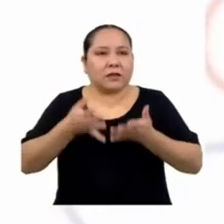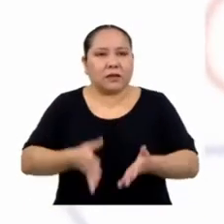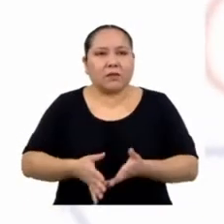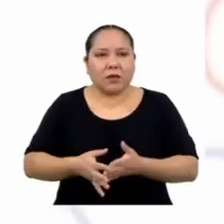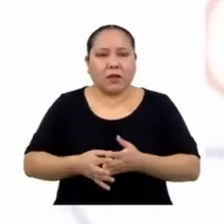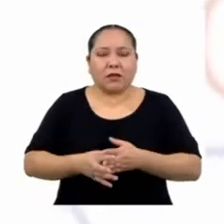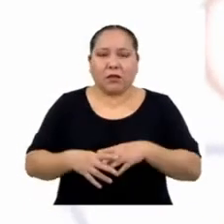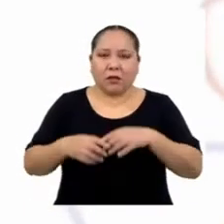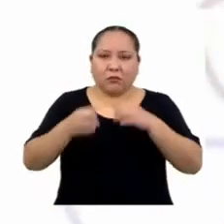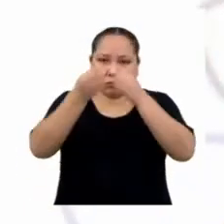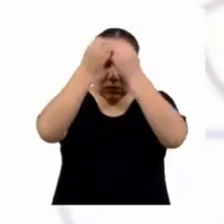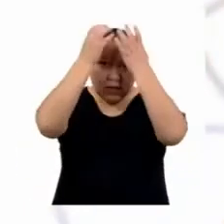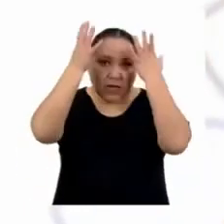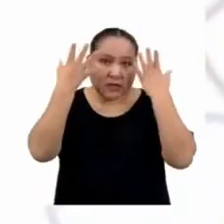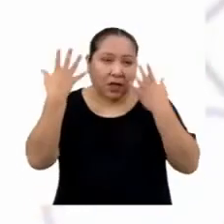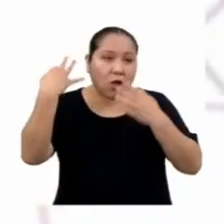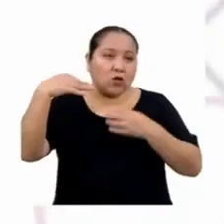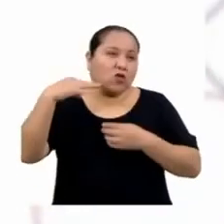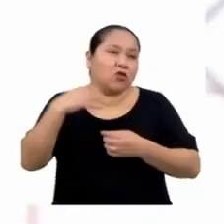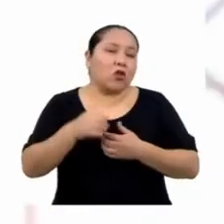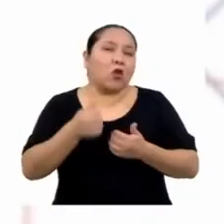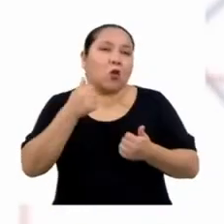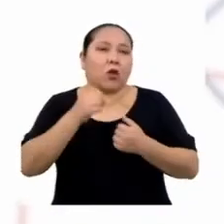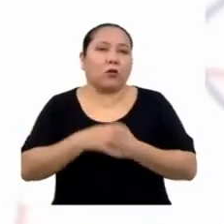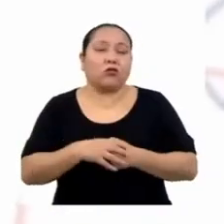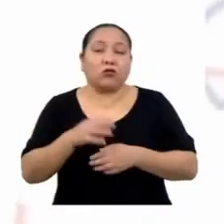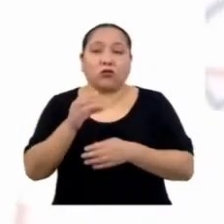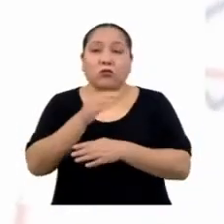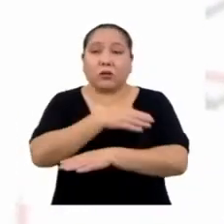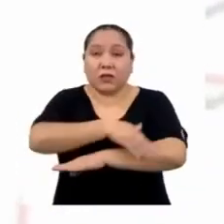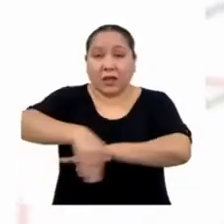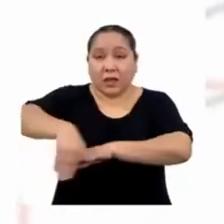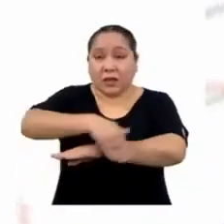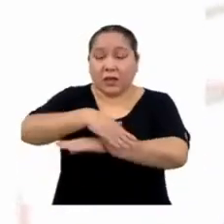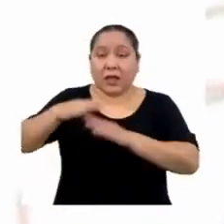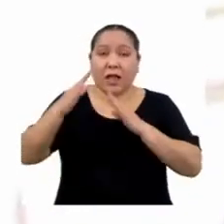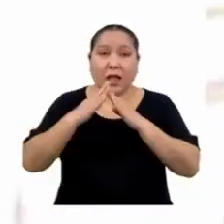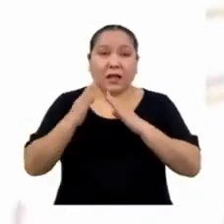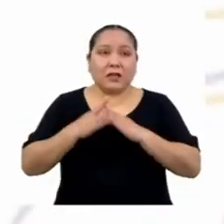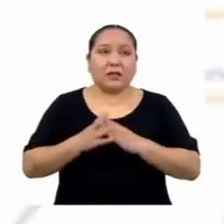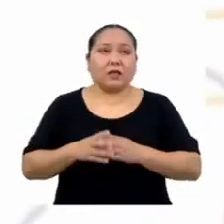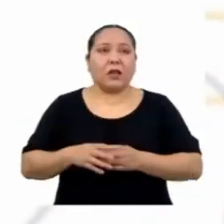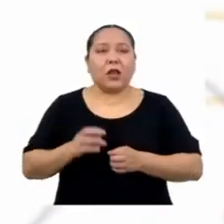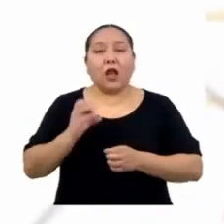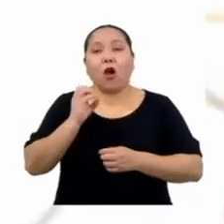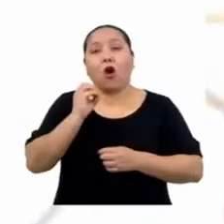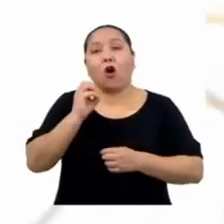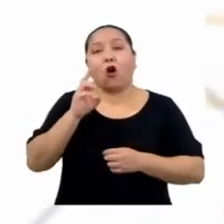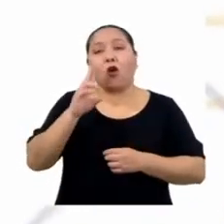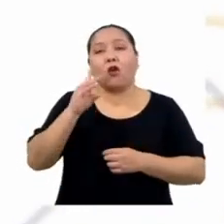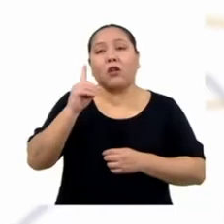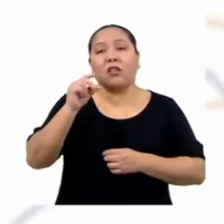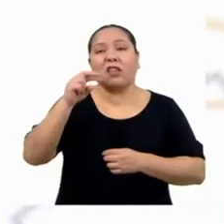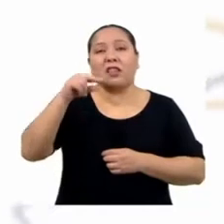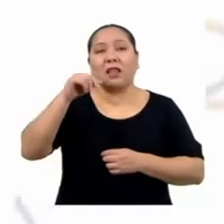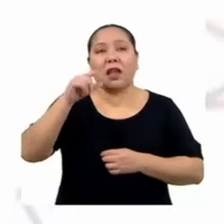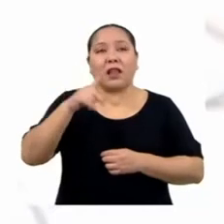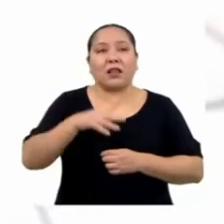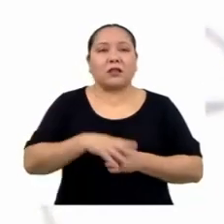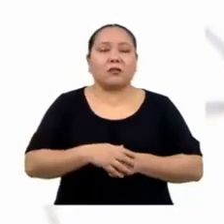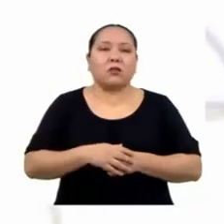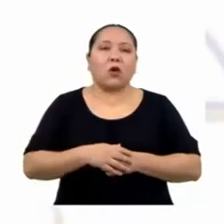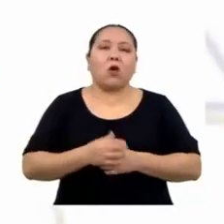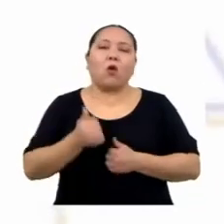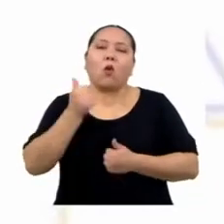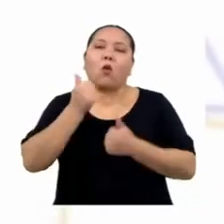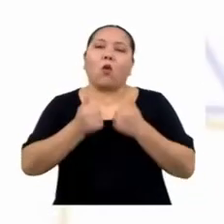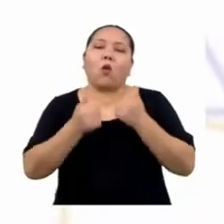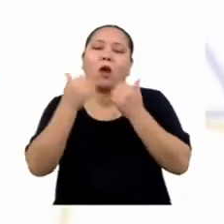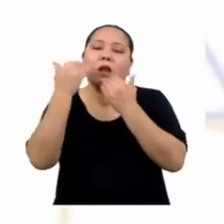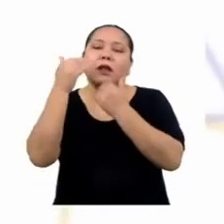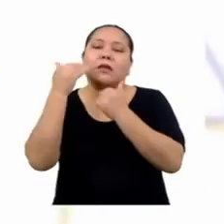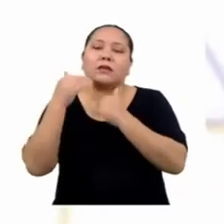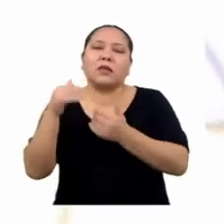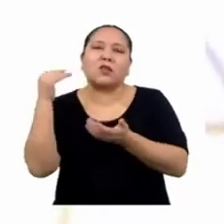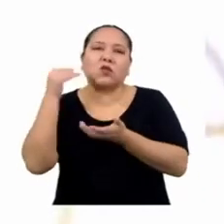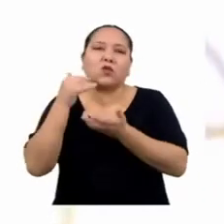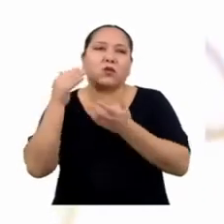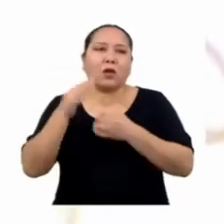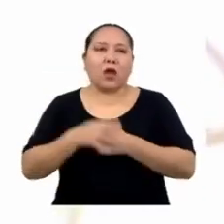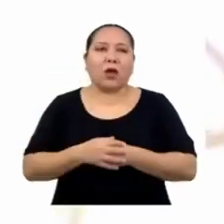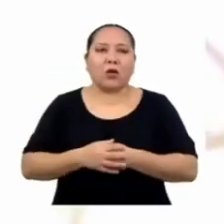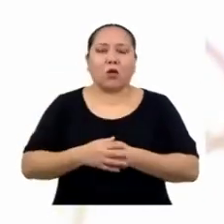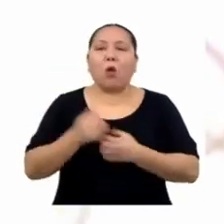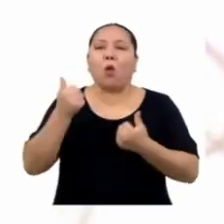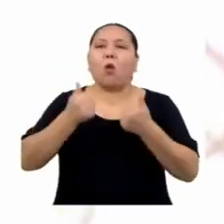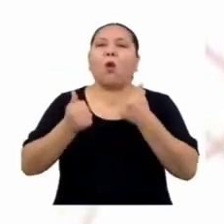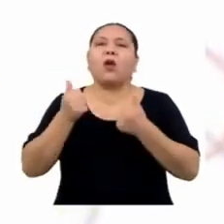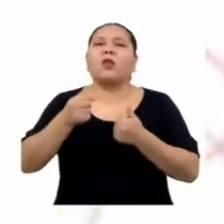estado civil y domicilio. Luego, como variables cualitativas ordinales, grado de instrucción, puestos y nivel de estudios.